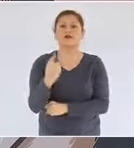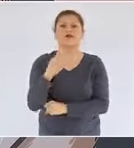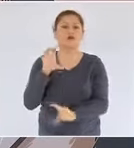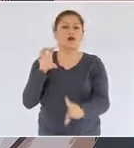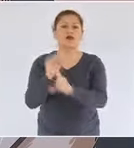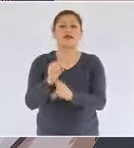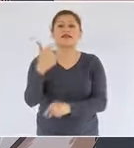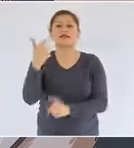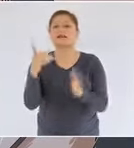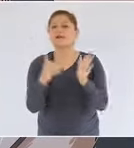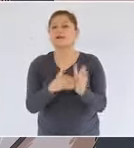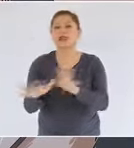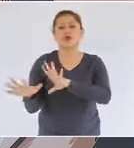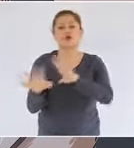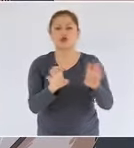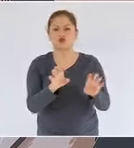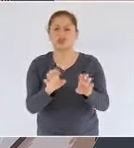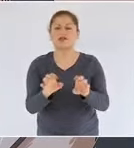millones de barriles.